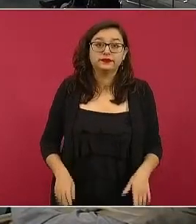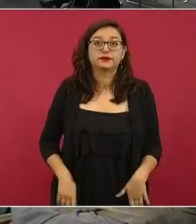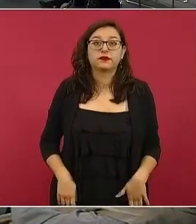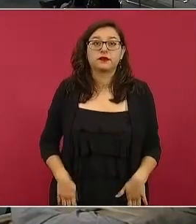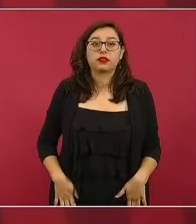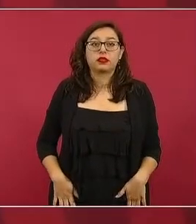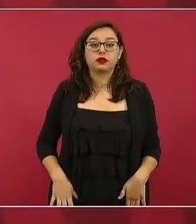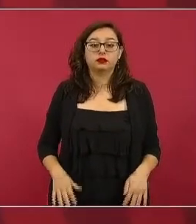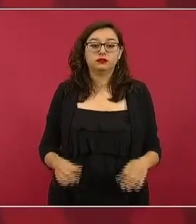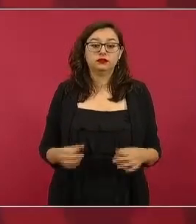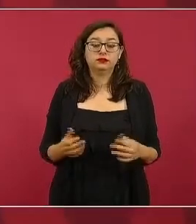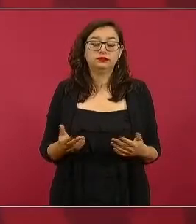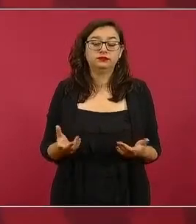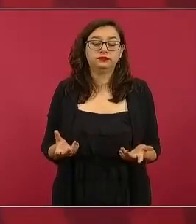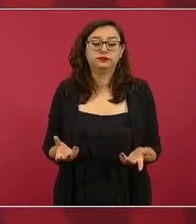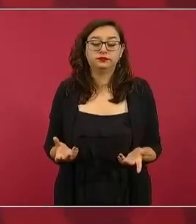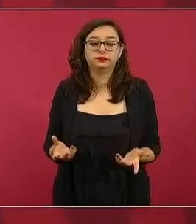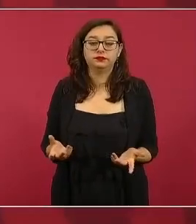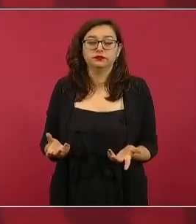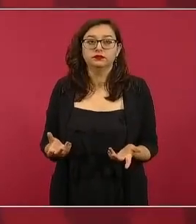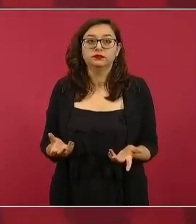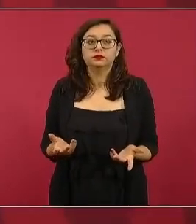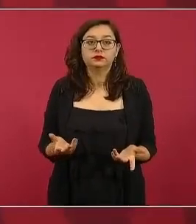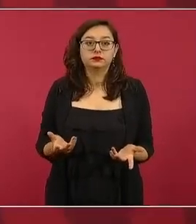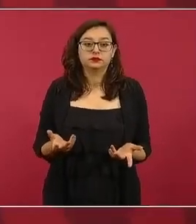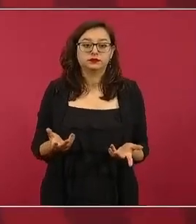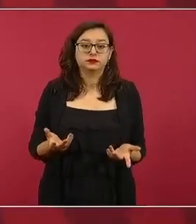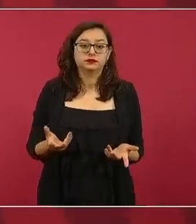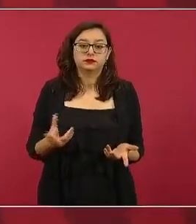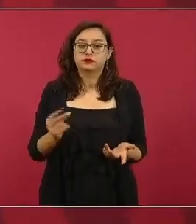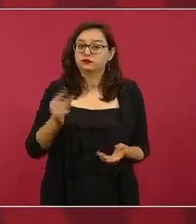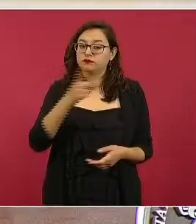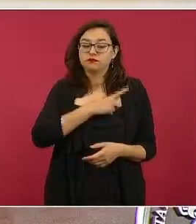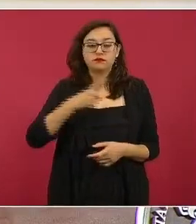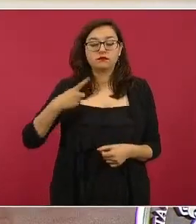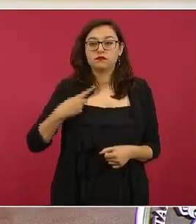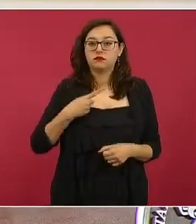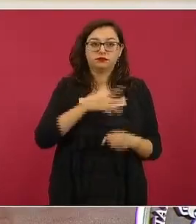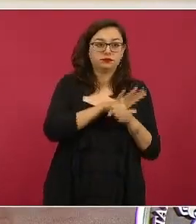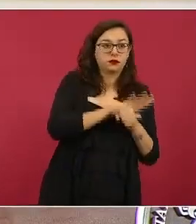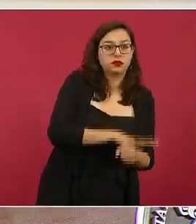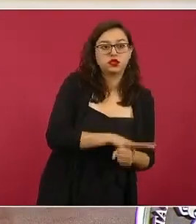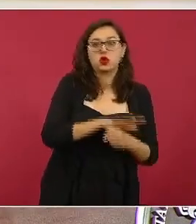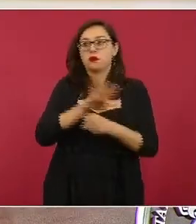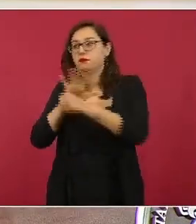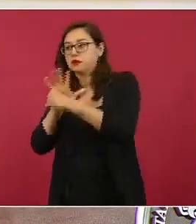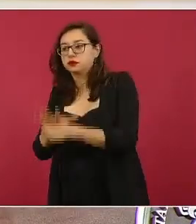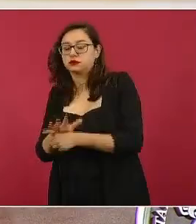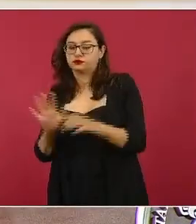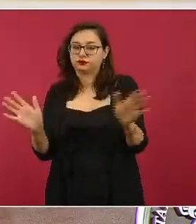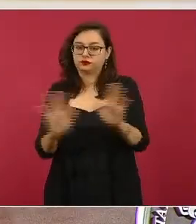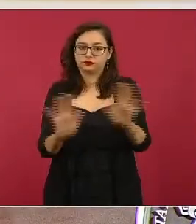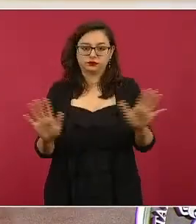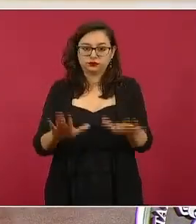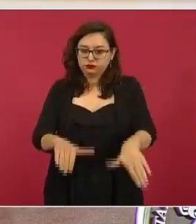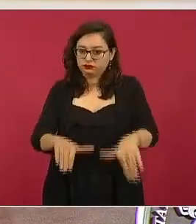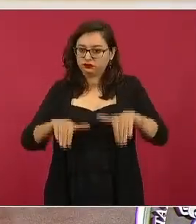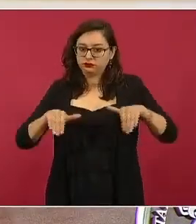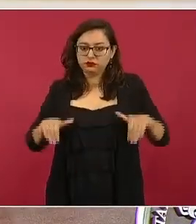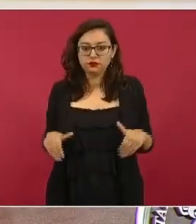no debe de haber presiones de nadie que los ministros resuelvan